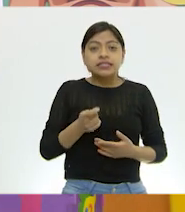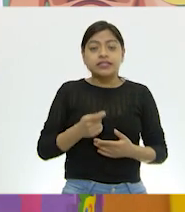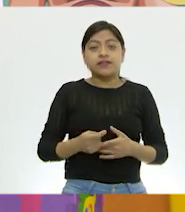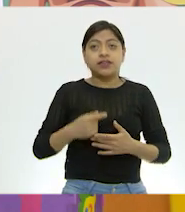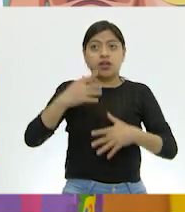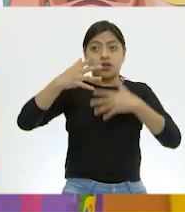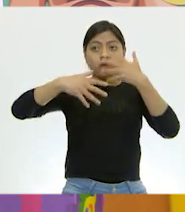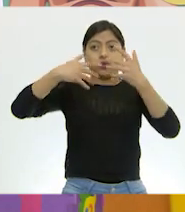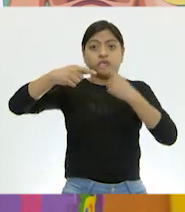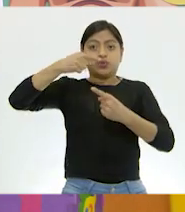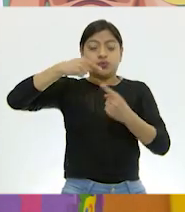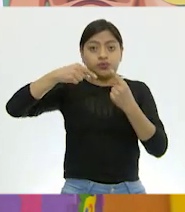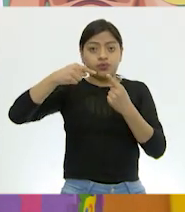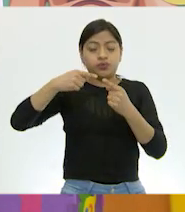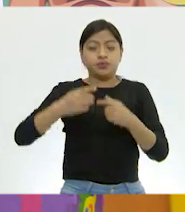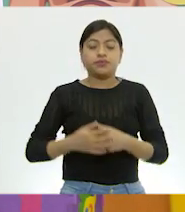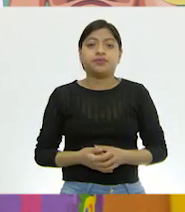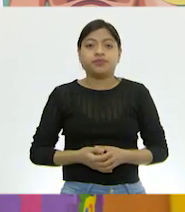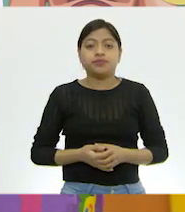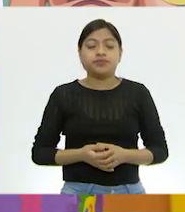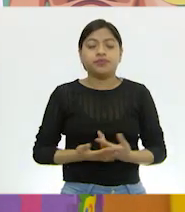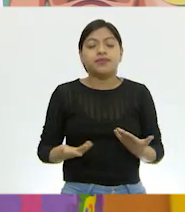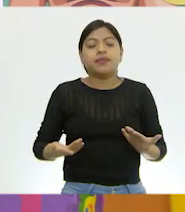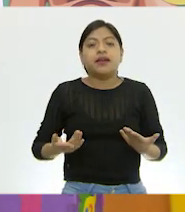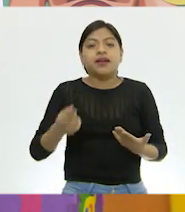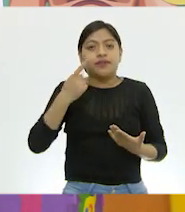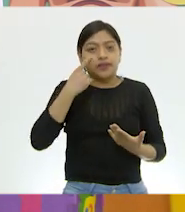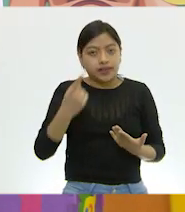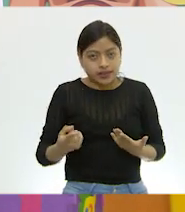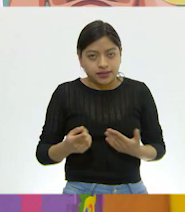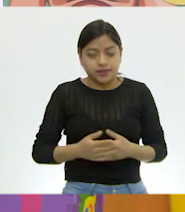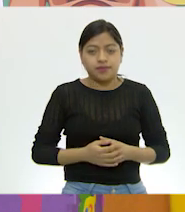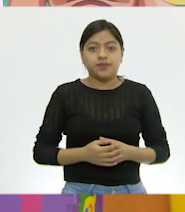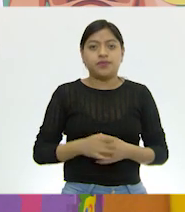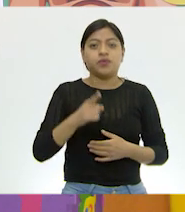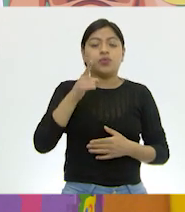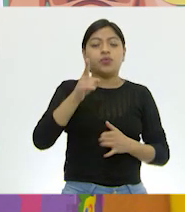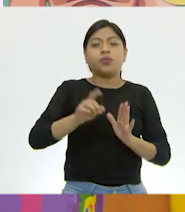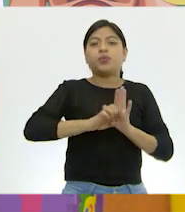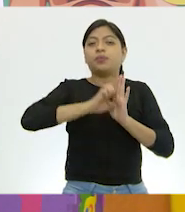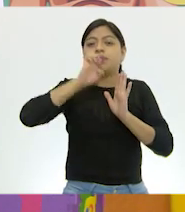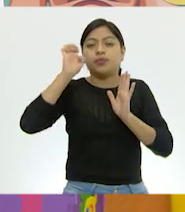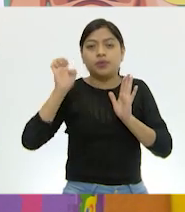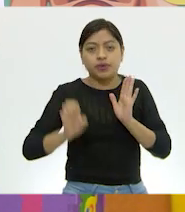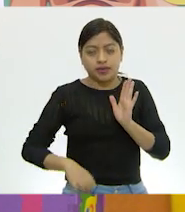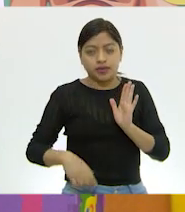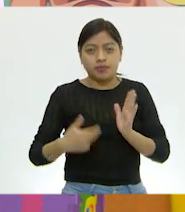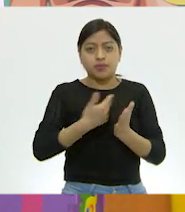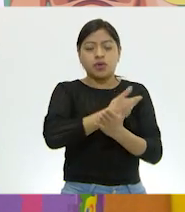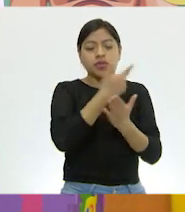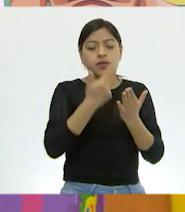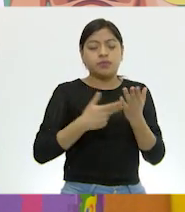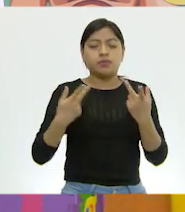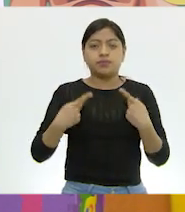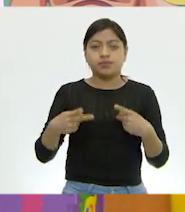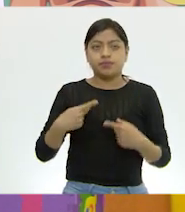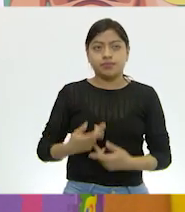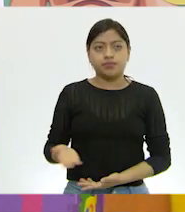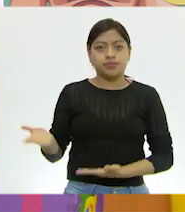de gases, ¿verdad? Sí. Ok. Entonces, si nosotros tomamos, por ejemplo, dibujamos a una persona,